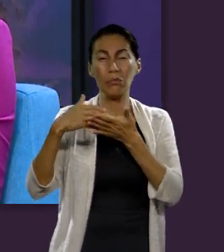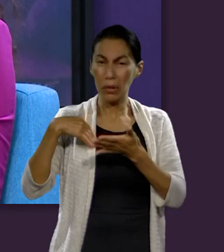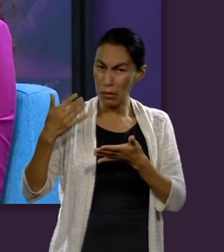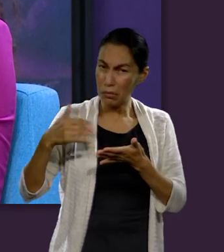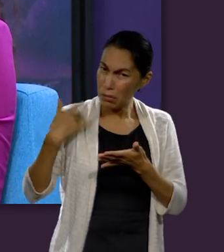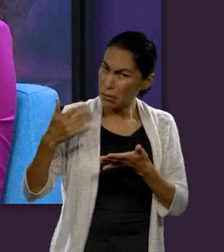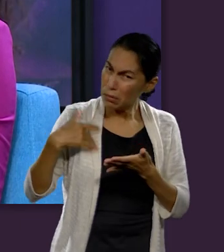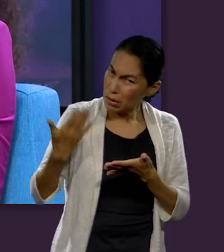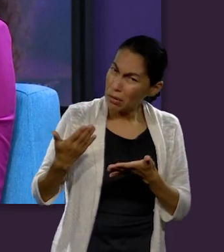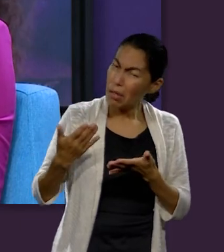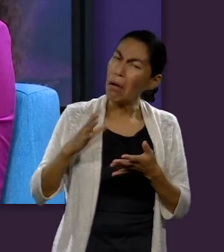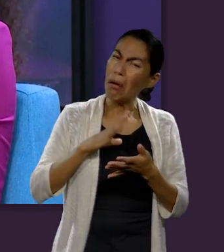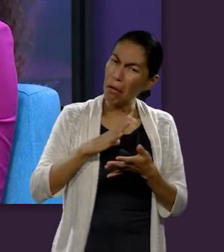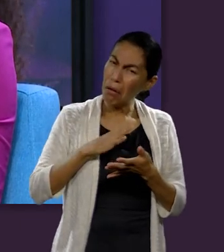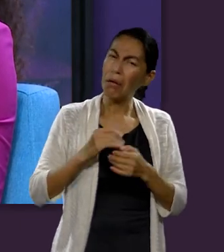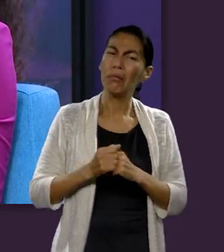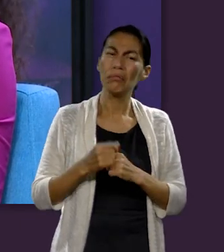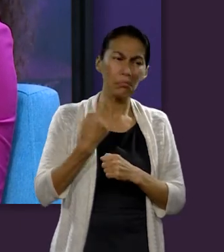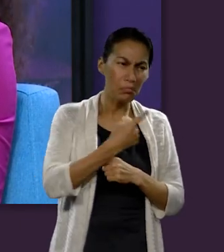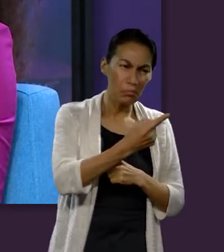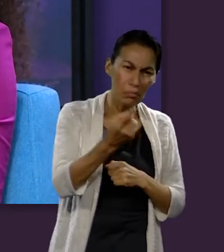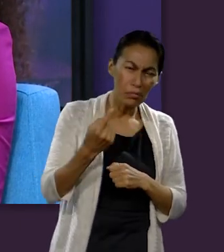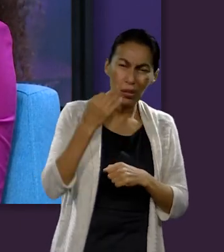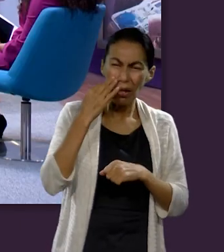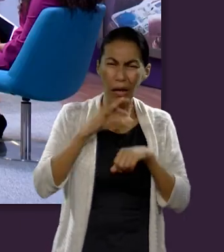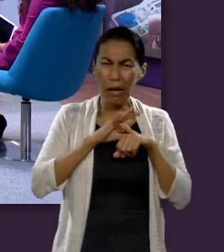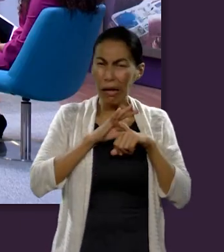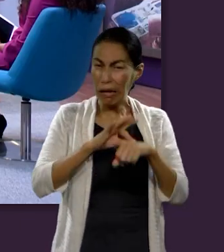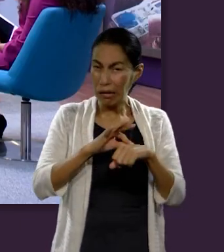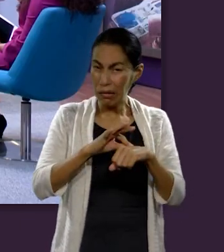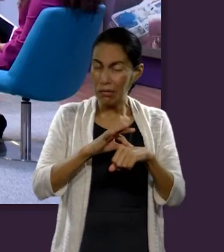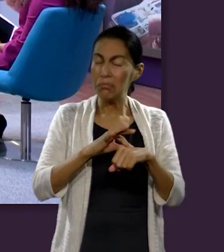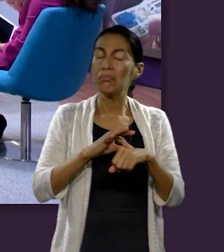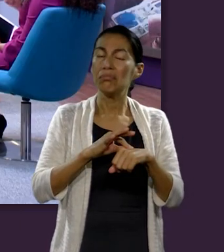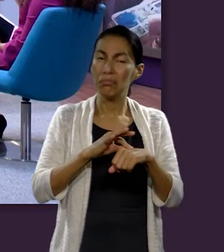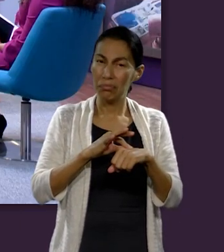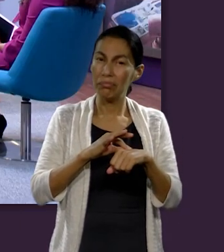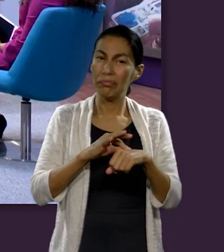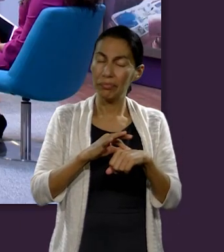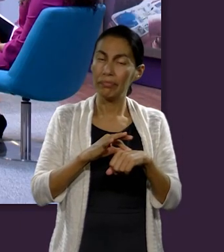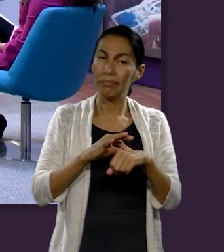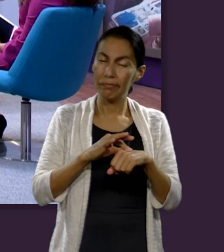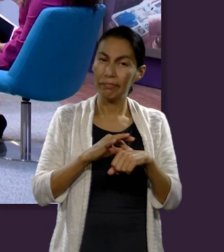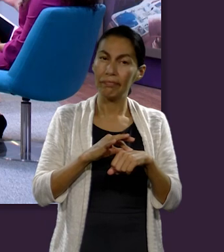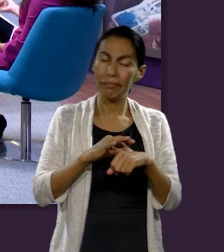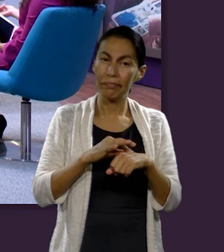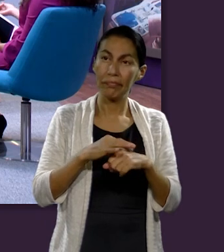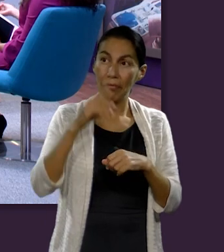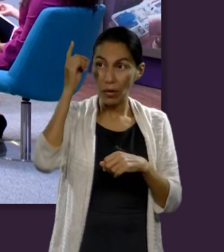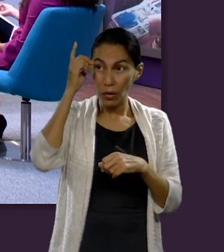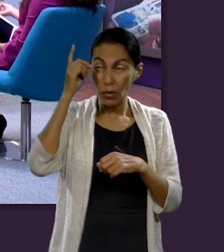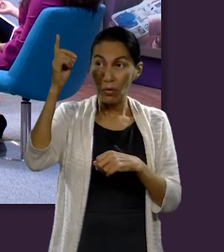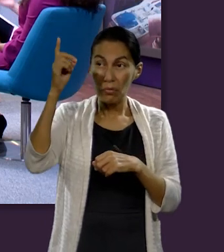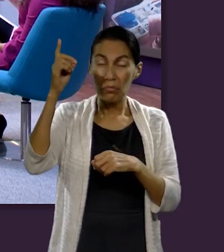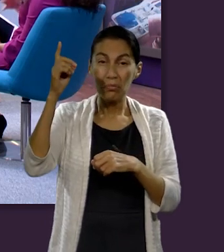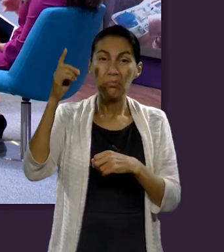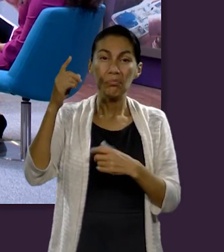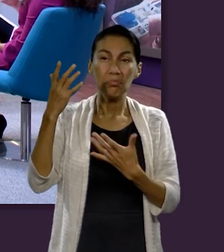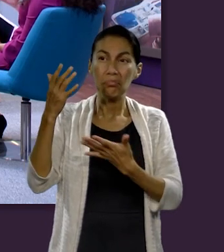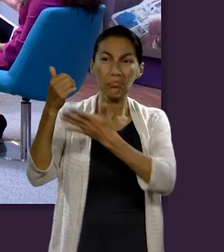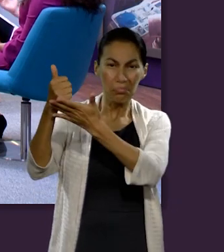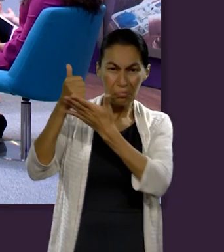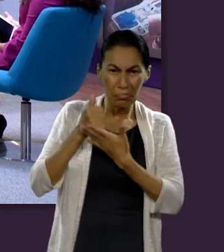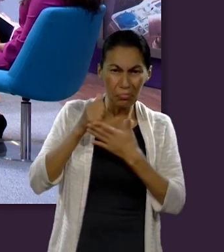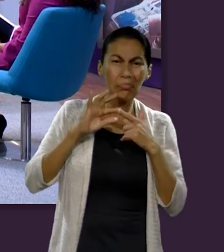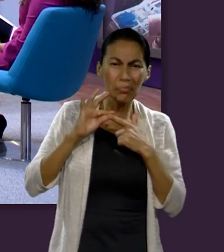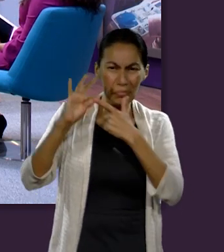estos milagros que se hicieron a través de la historia, pero estoy segura que cada uno de nosotros, si se pone a analizar su vida personal, también